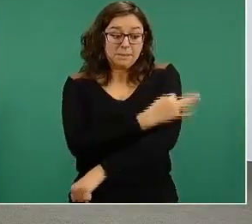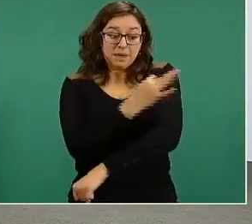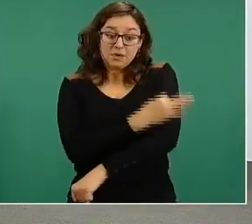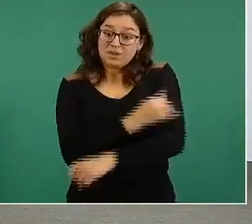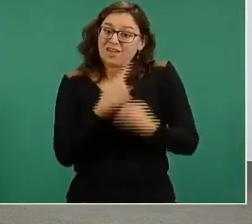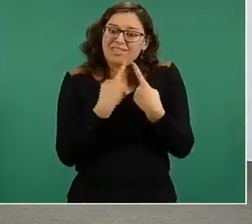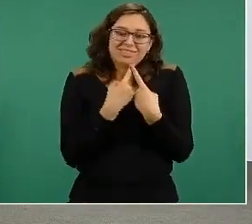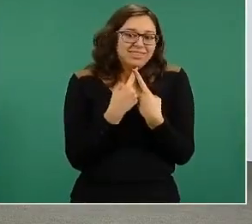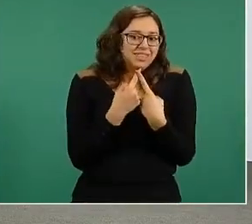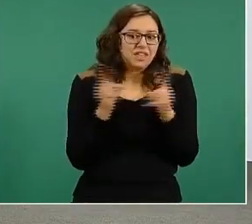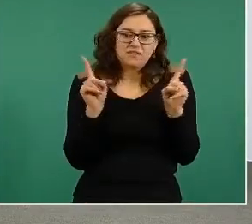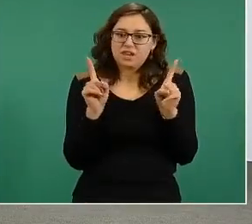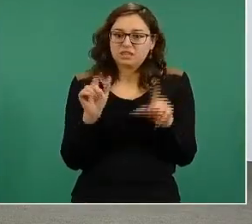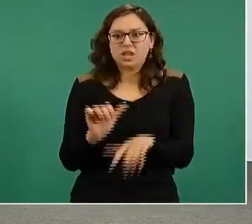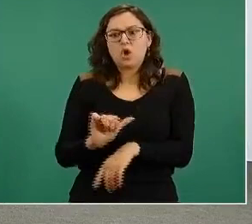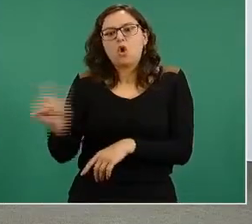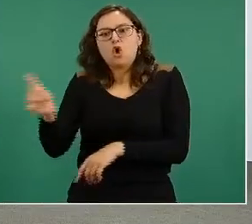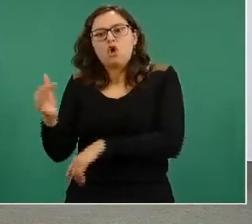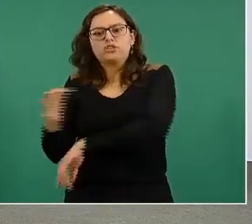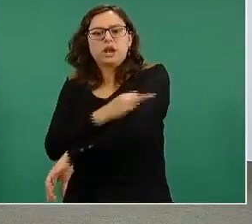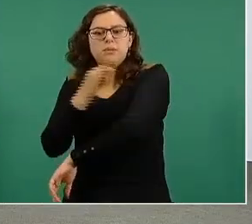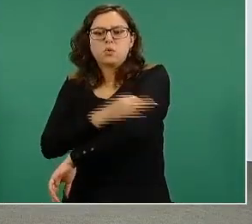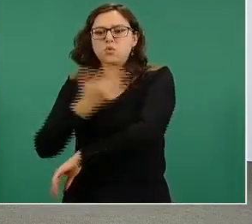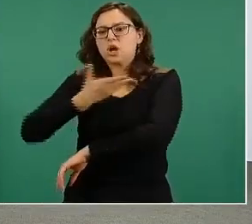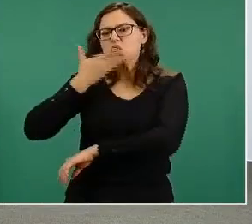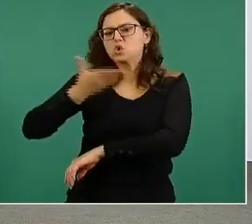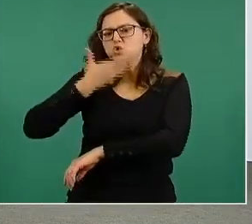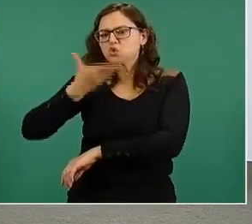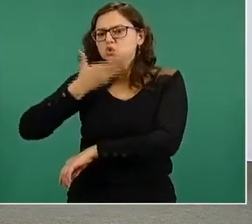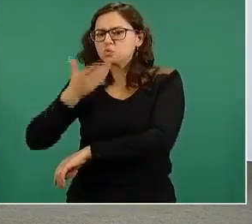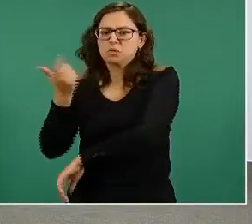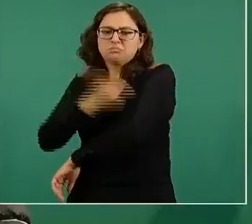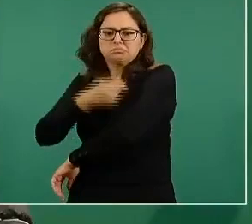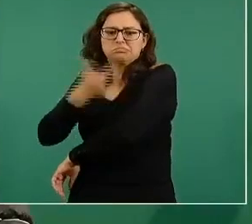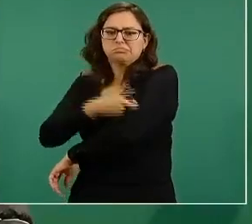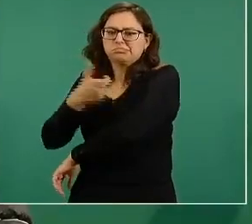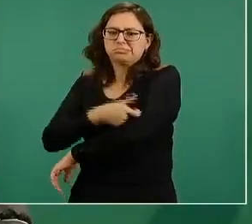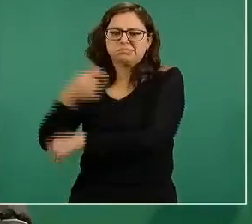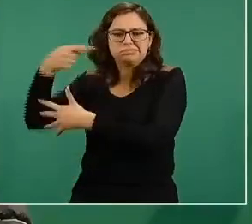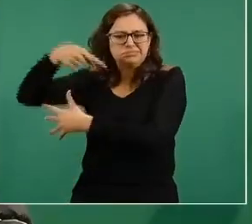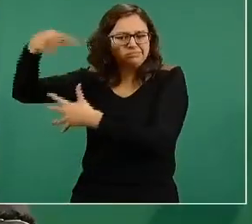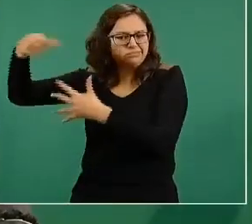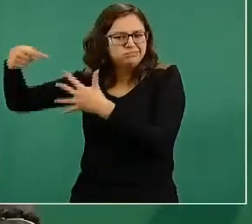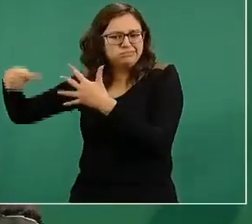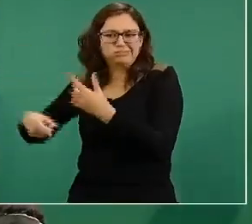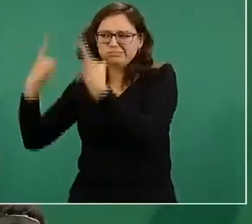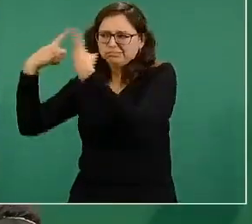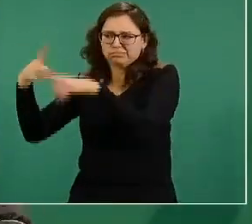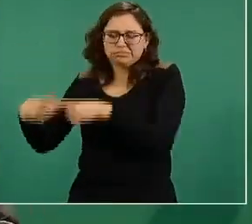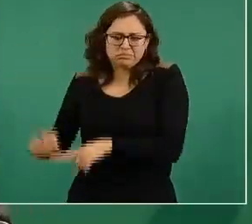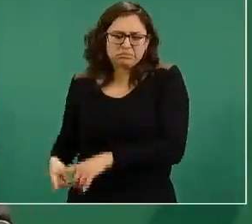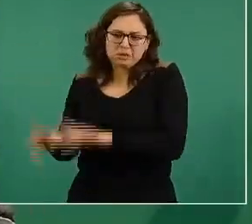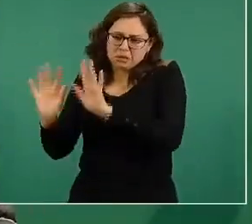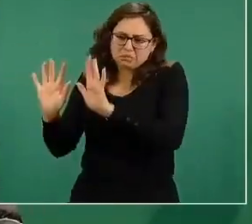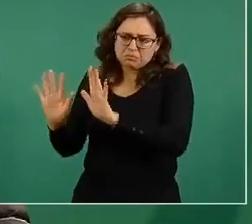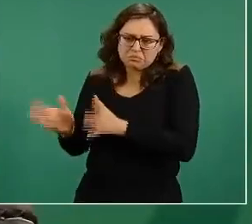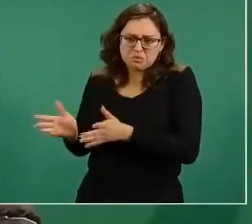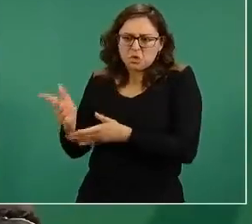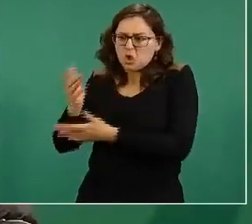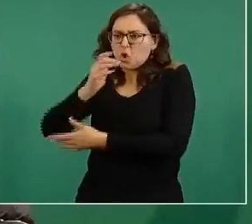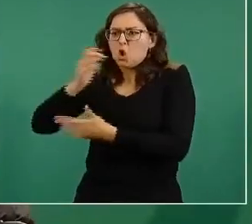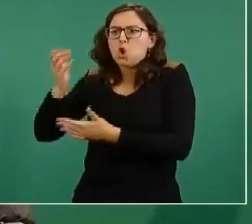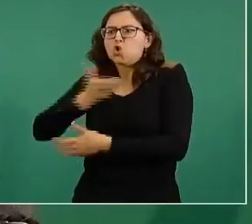a los operativos regulares del programa de vacunación universal, en donde básicamente